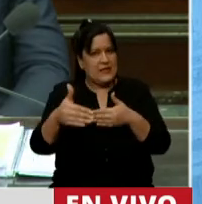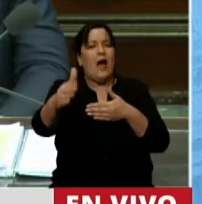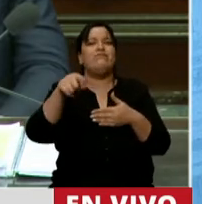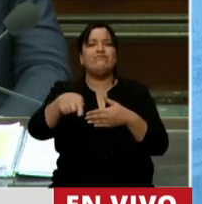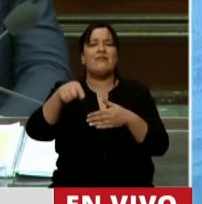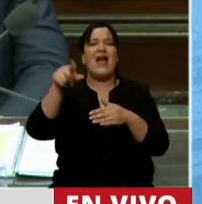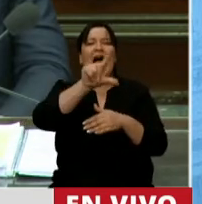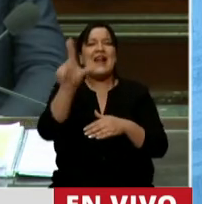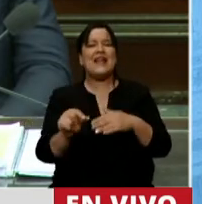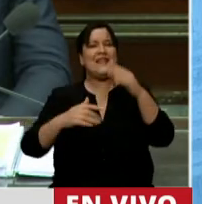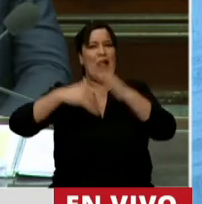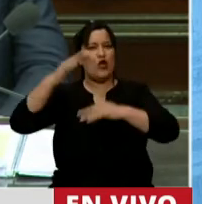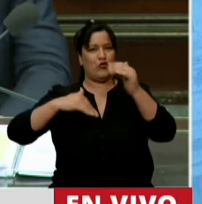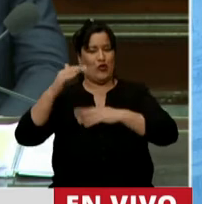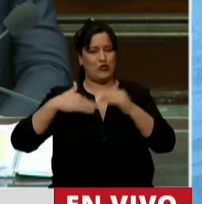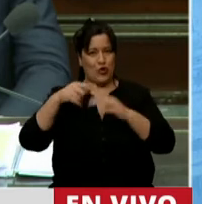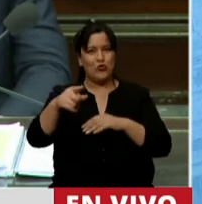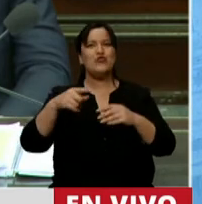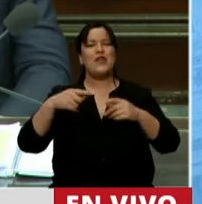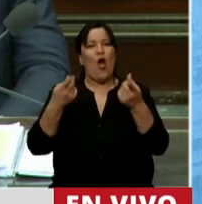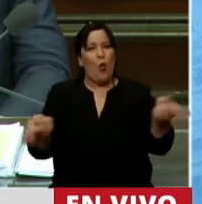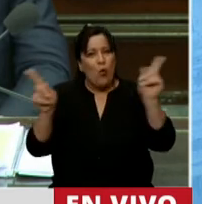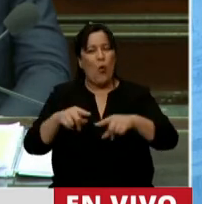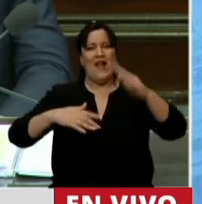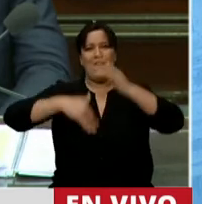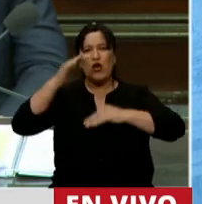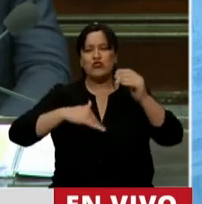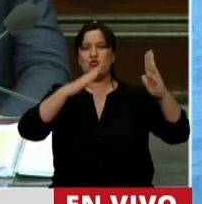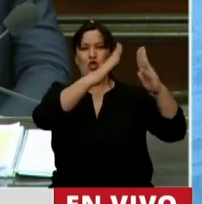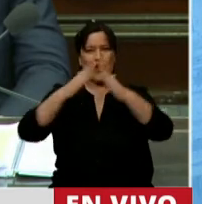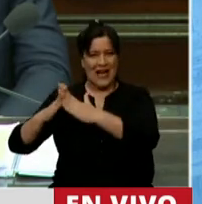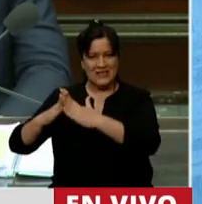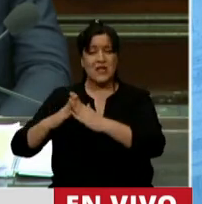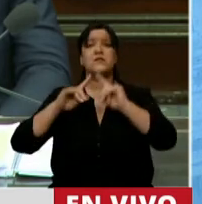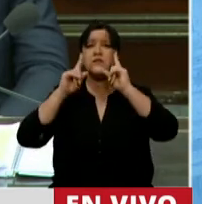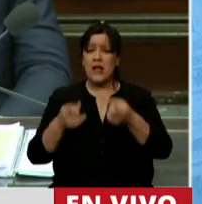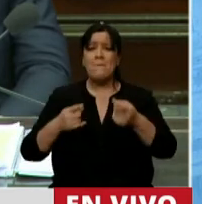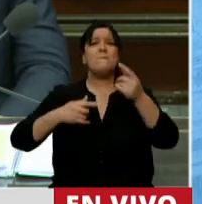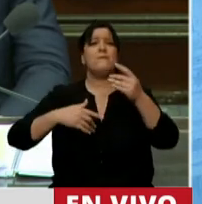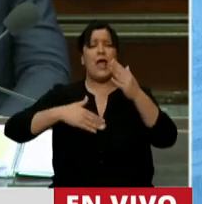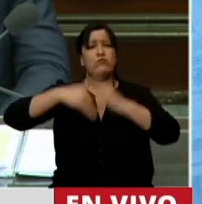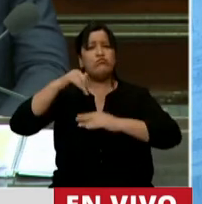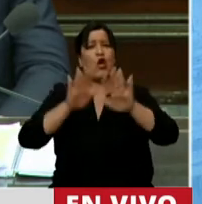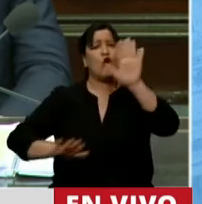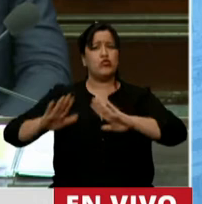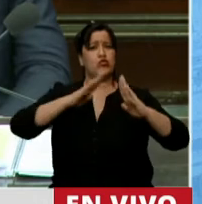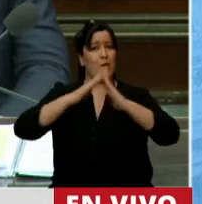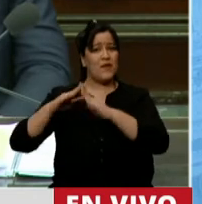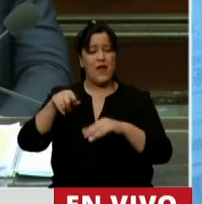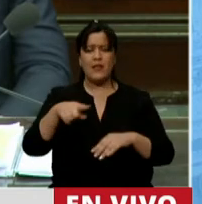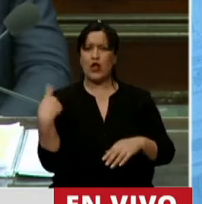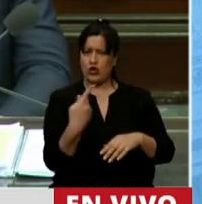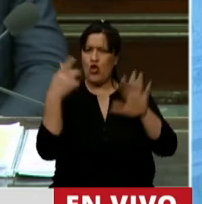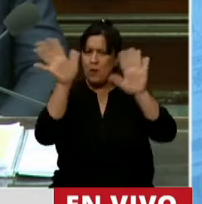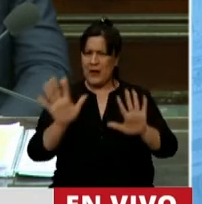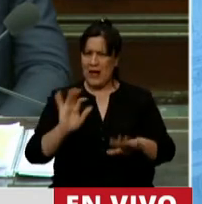Argentina construye, la reactivación de la construcción de vivienda y también en la construcción de vivienda estamos preparados, pero